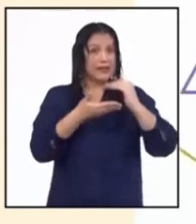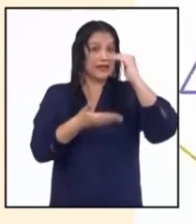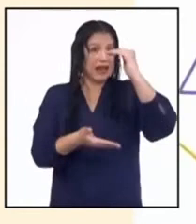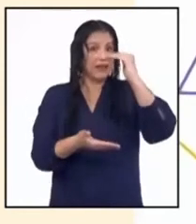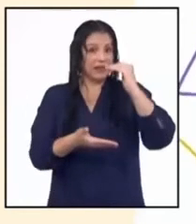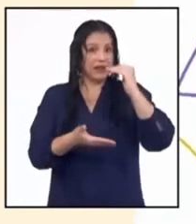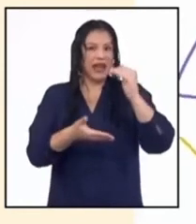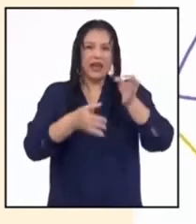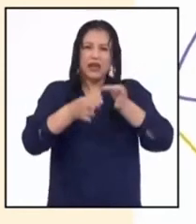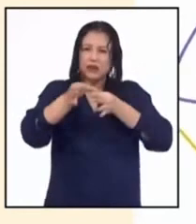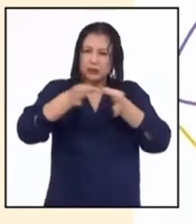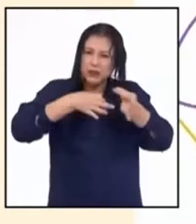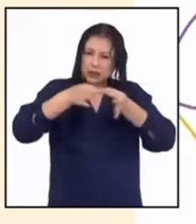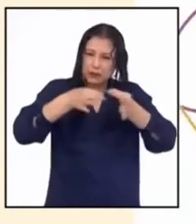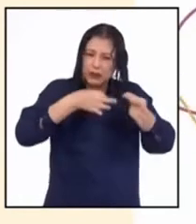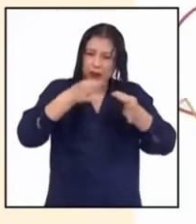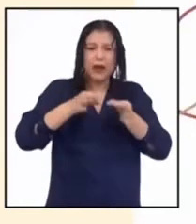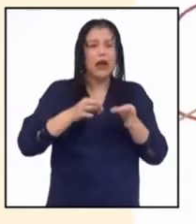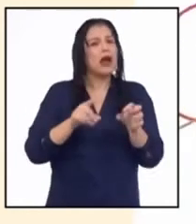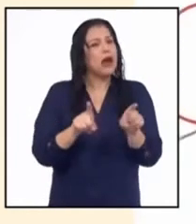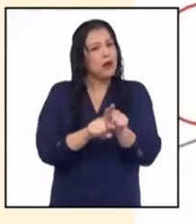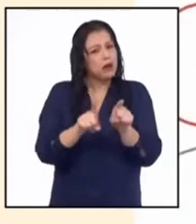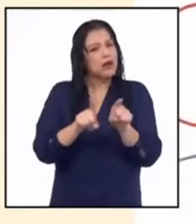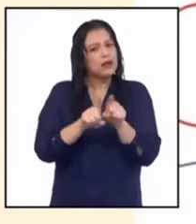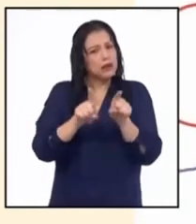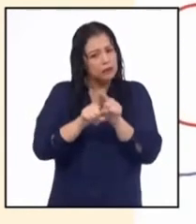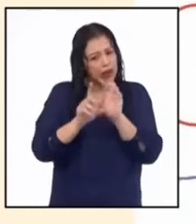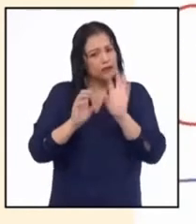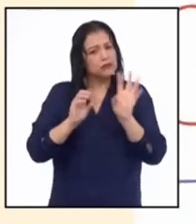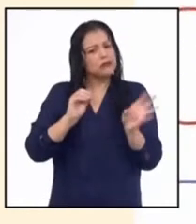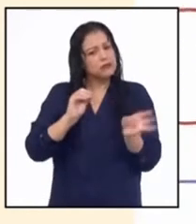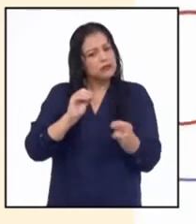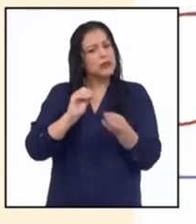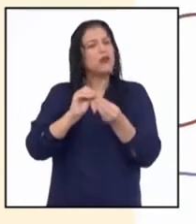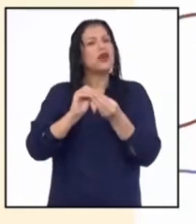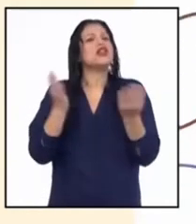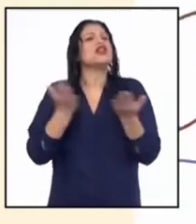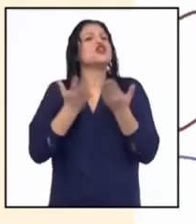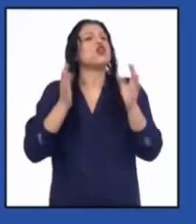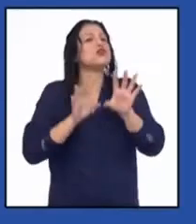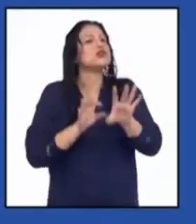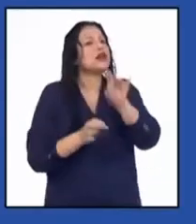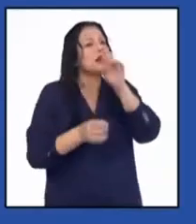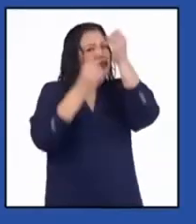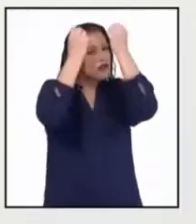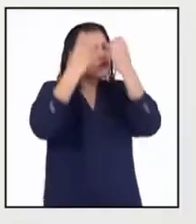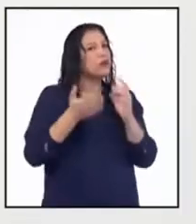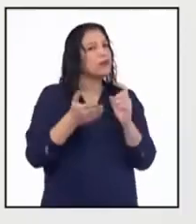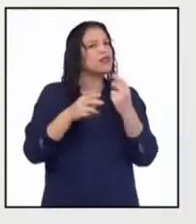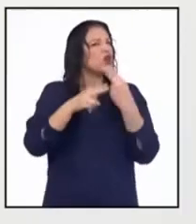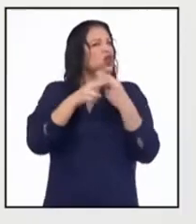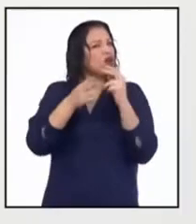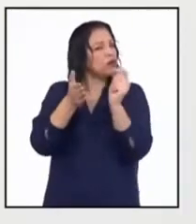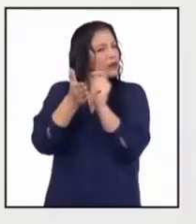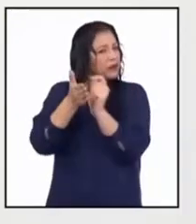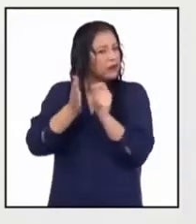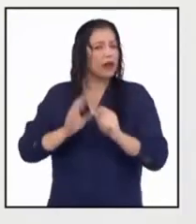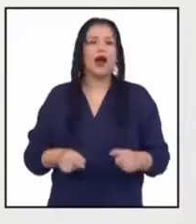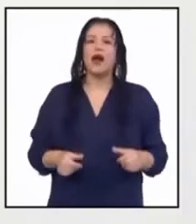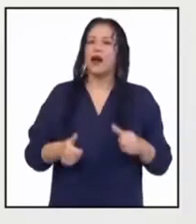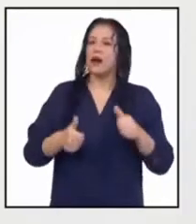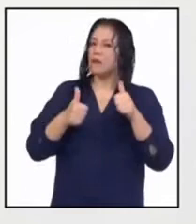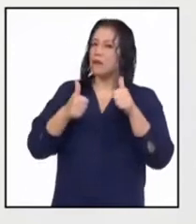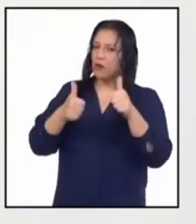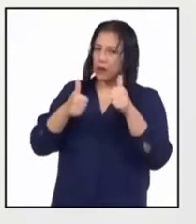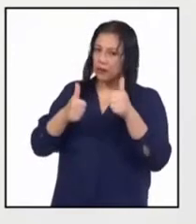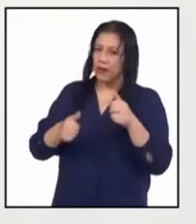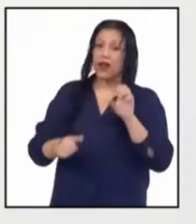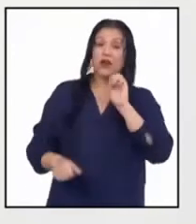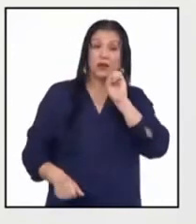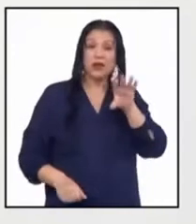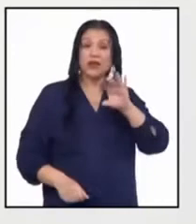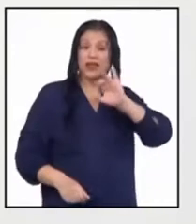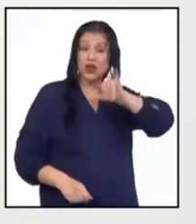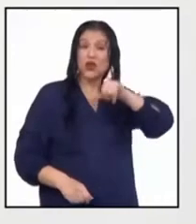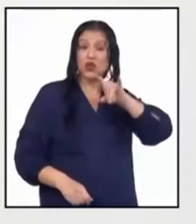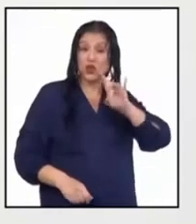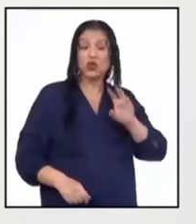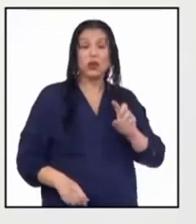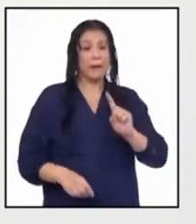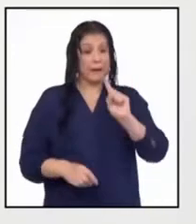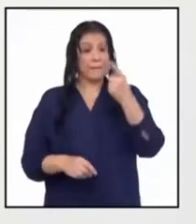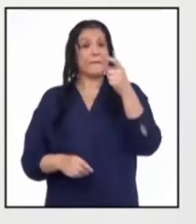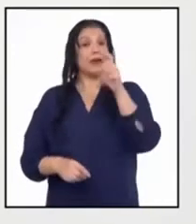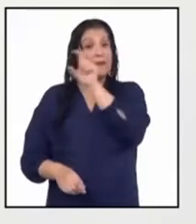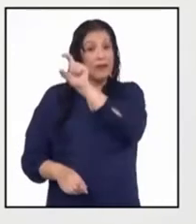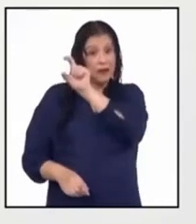y explicativo, aunque también se incluyen citas bibliográficas dentro del texto, profesora. Tal como lo mencionó Junior, el